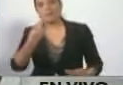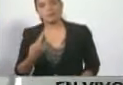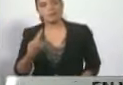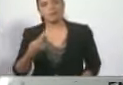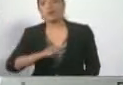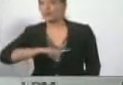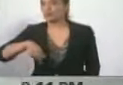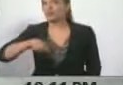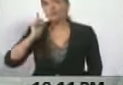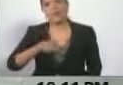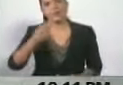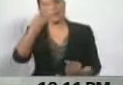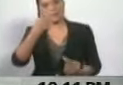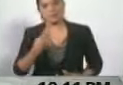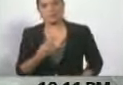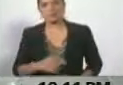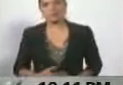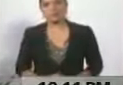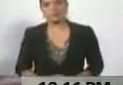tienen que respetar.